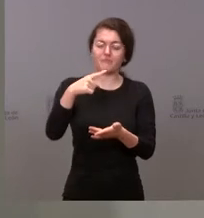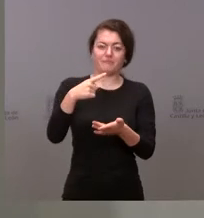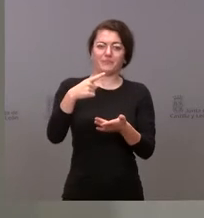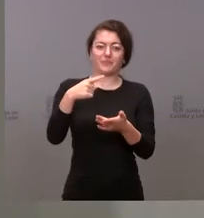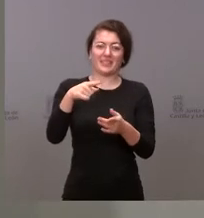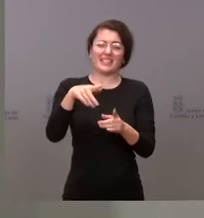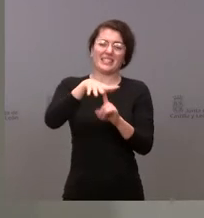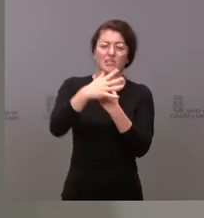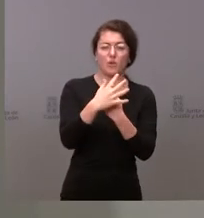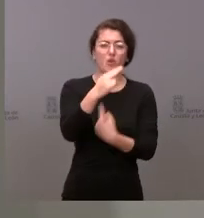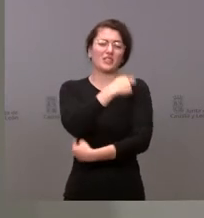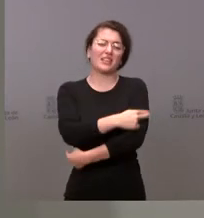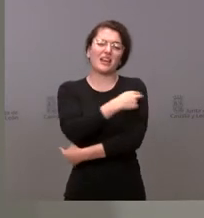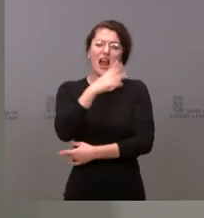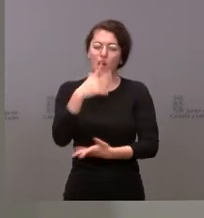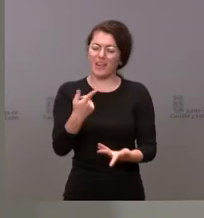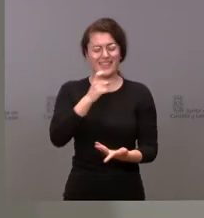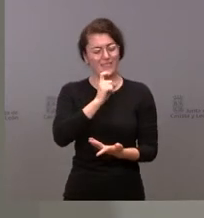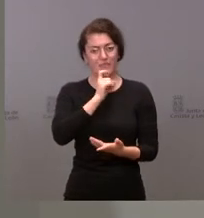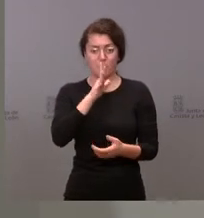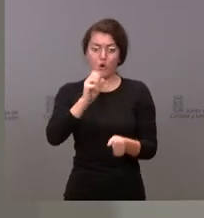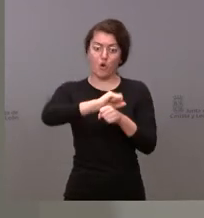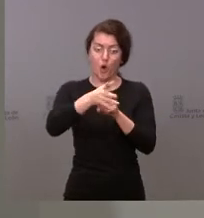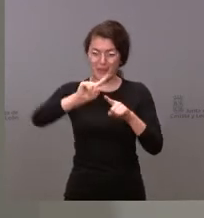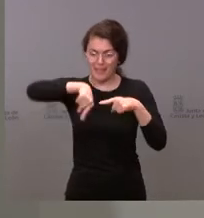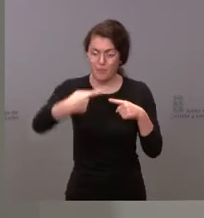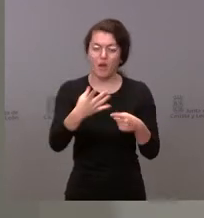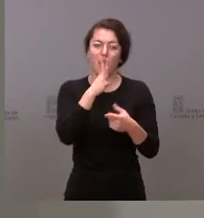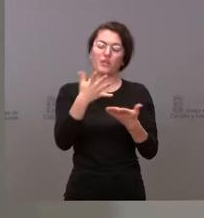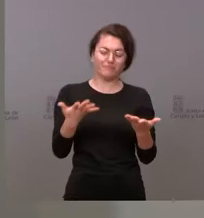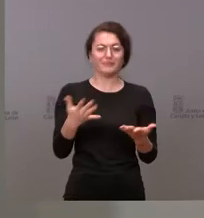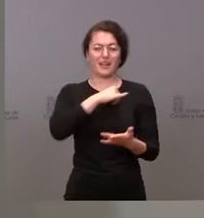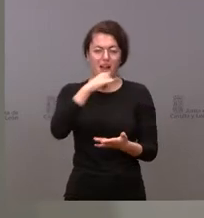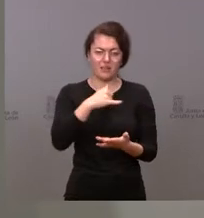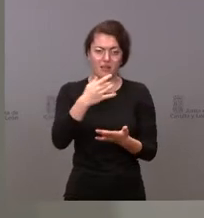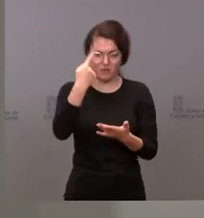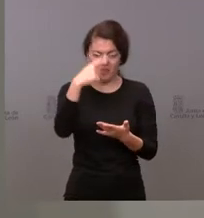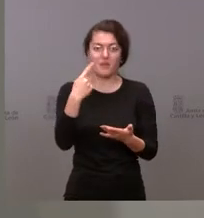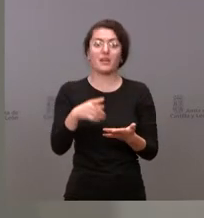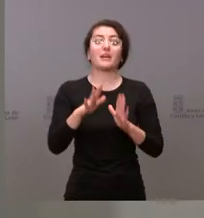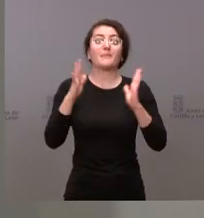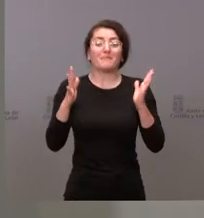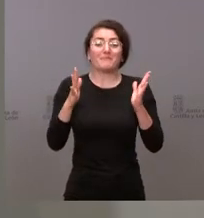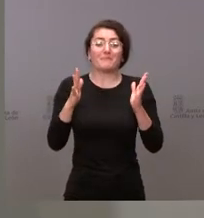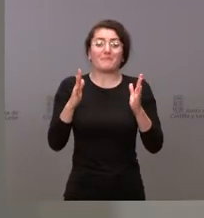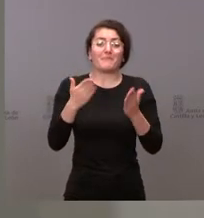después de la pandemia del esfuerzo realizado por parte de todos directivos y trabajadores y a trabajar todos